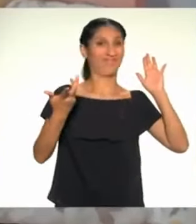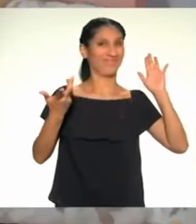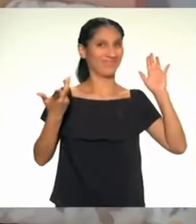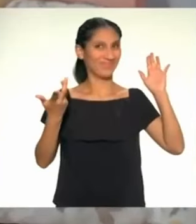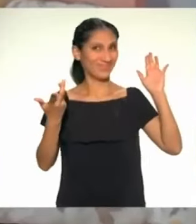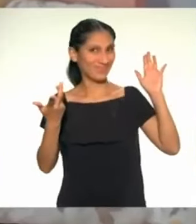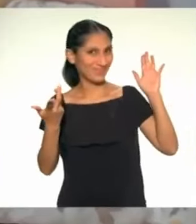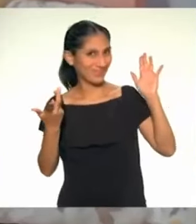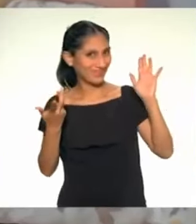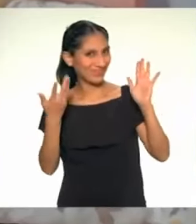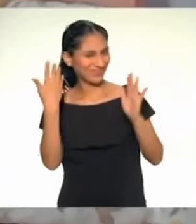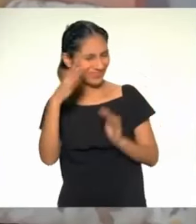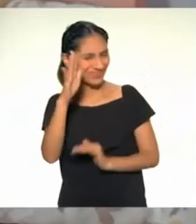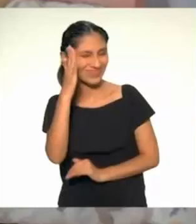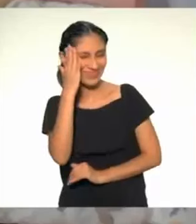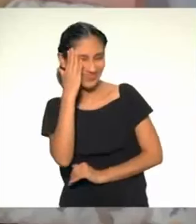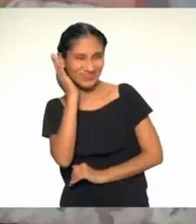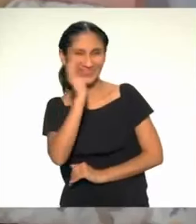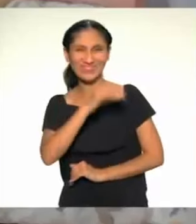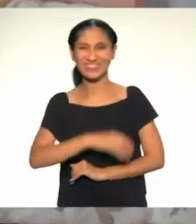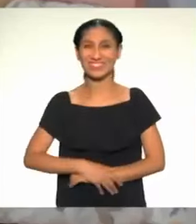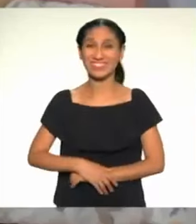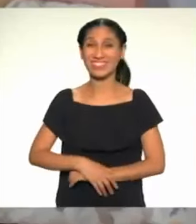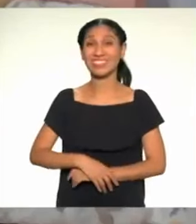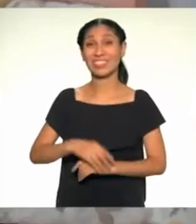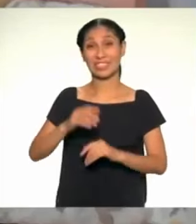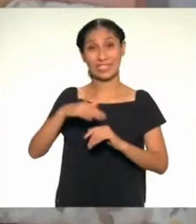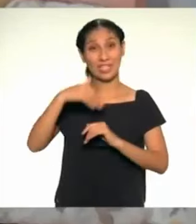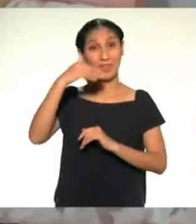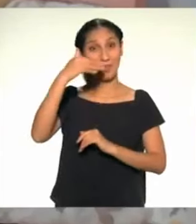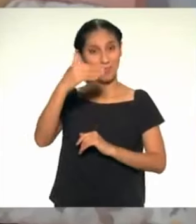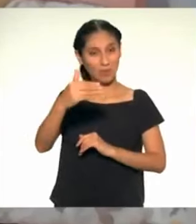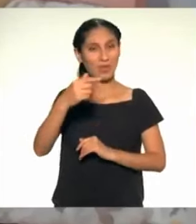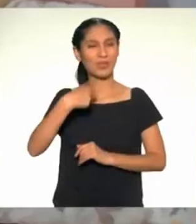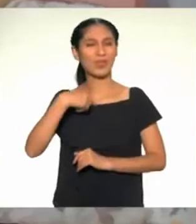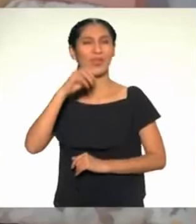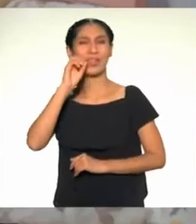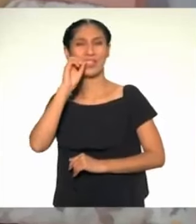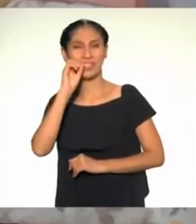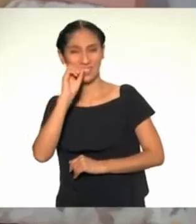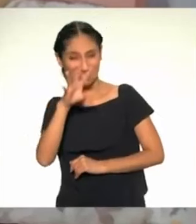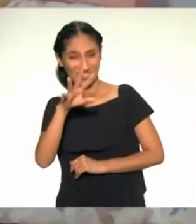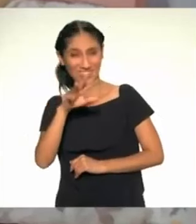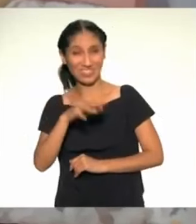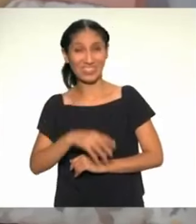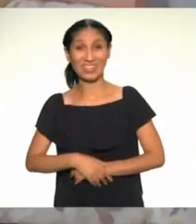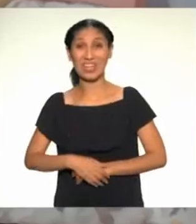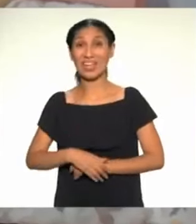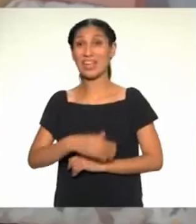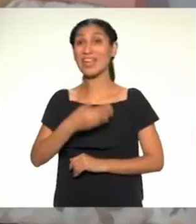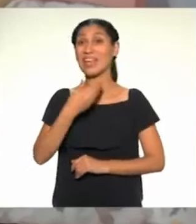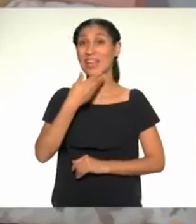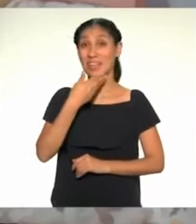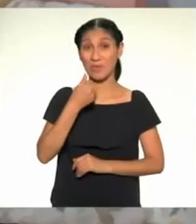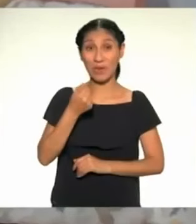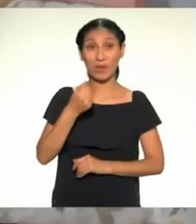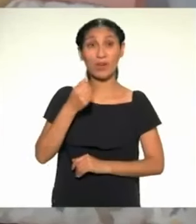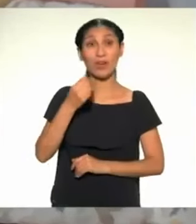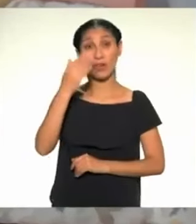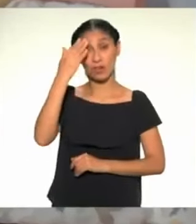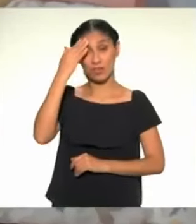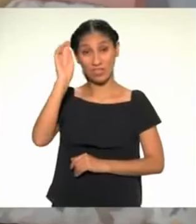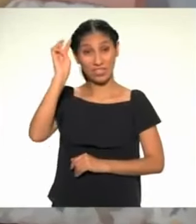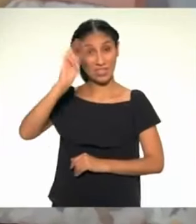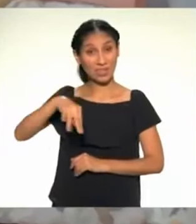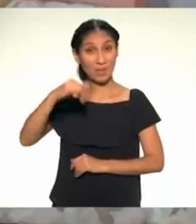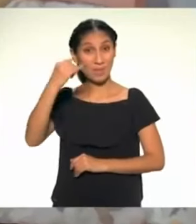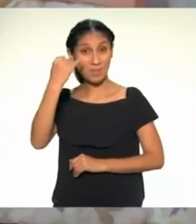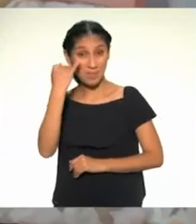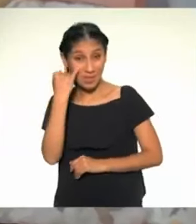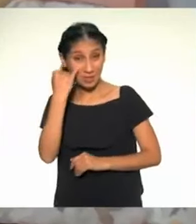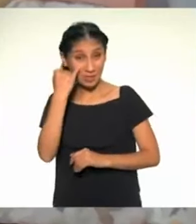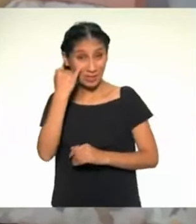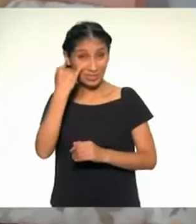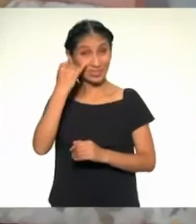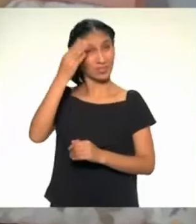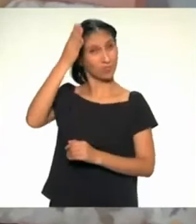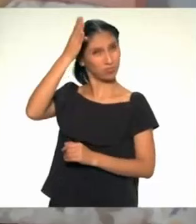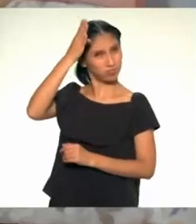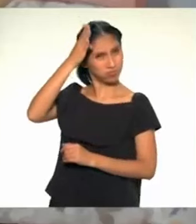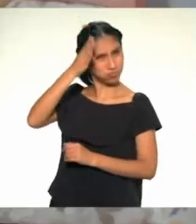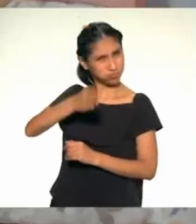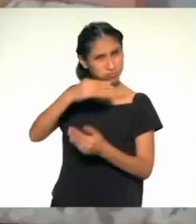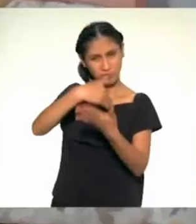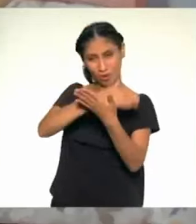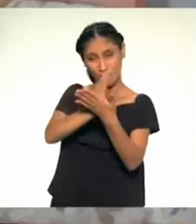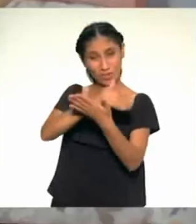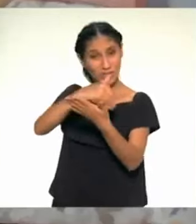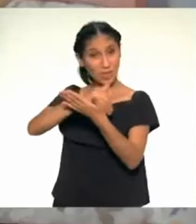Ya sé. En adelante les propongo que tengamos los miércoles de papa. Este día podemos comer papa